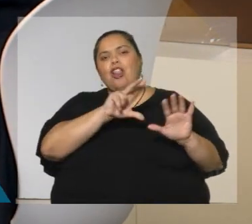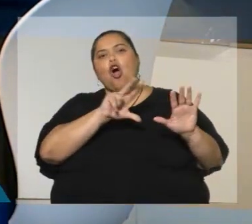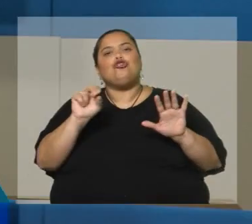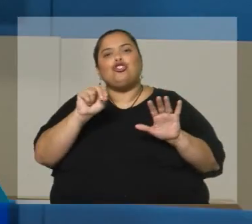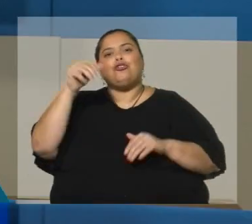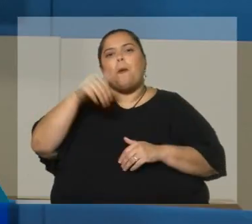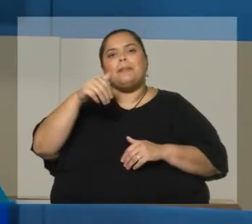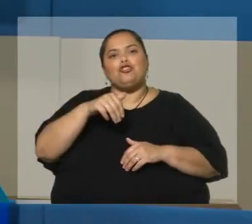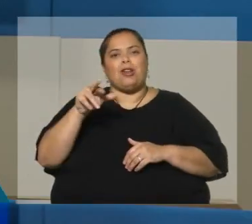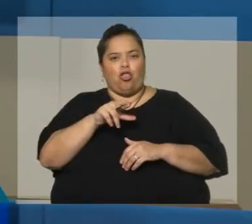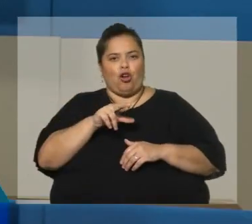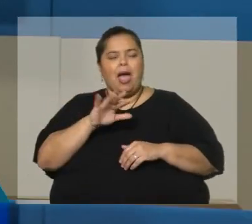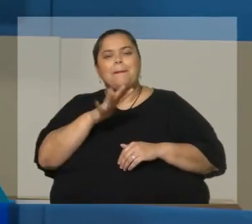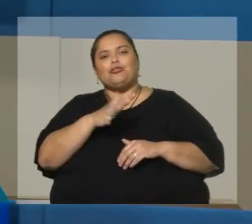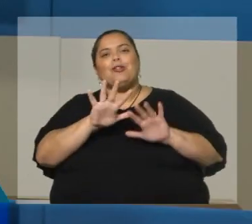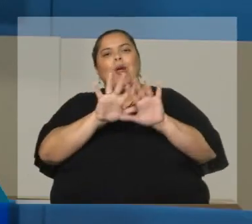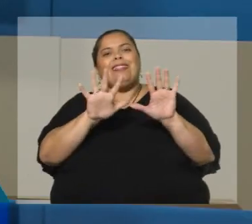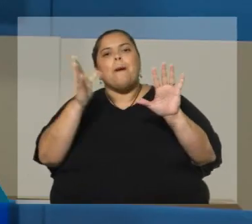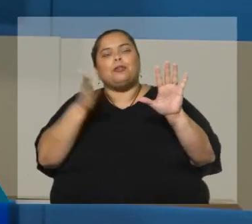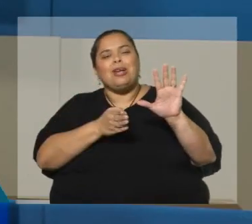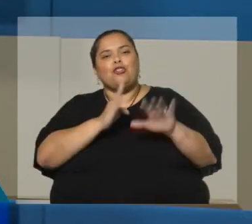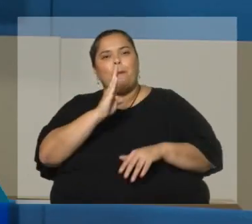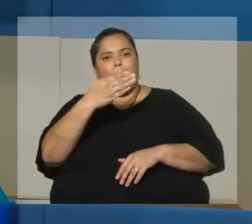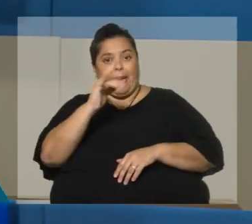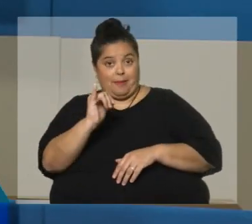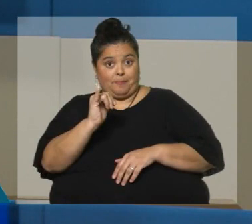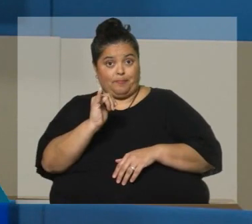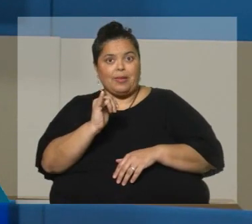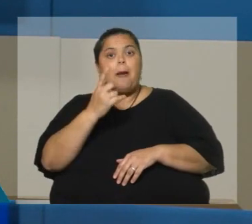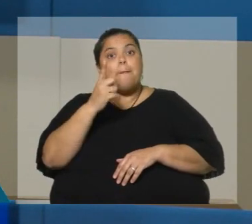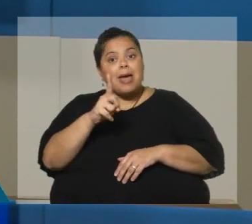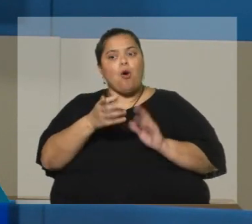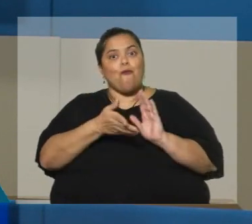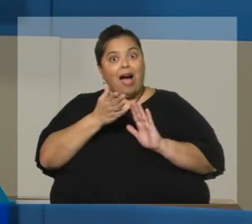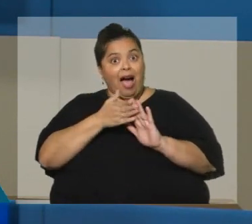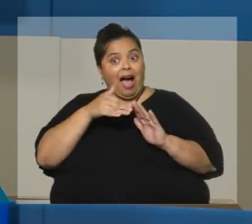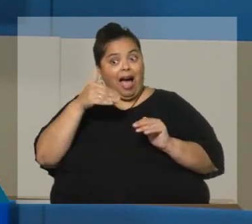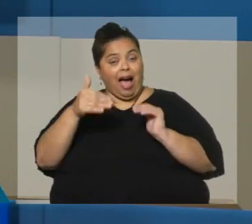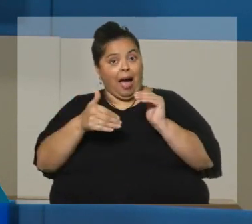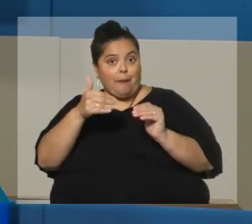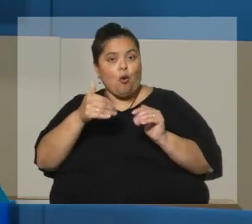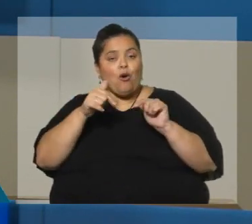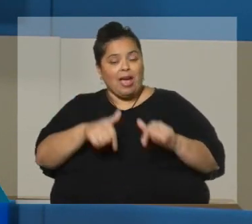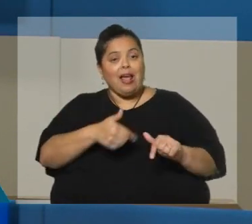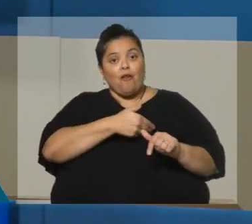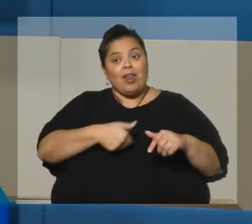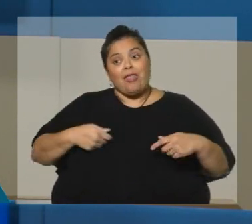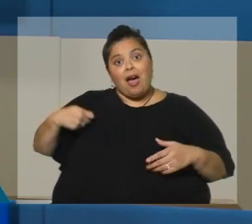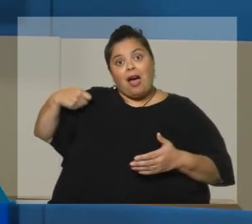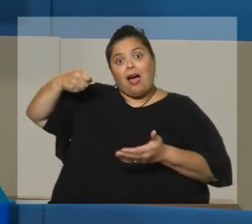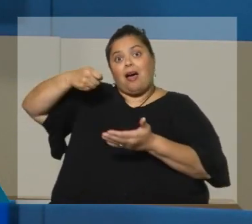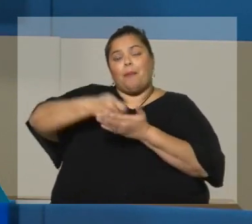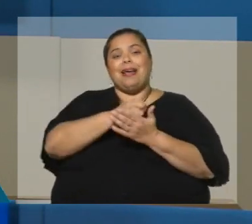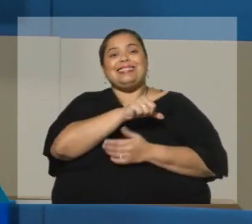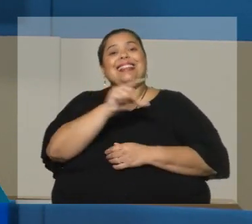% del PIB aproximadamente. Vamos camino a que haya que ponerle unos 700 millones más en menos de una